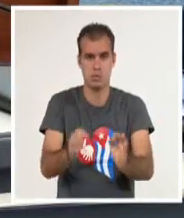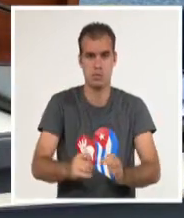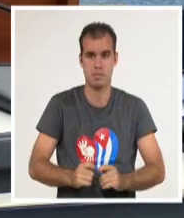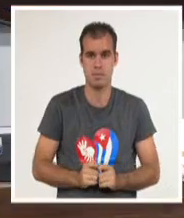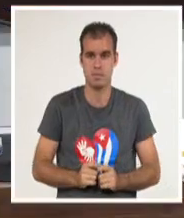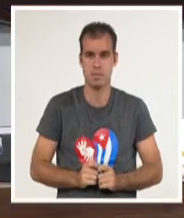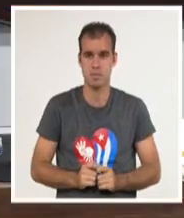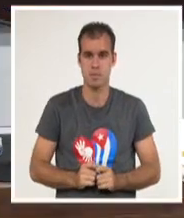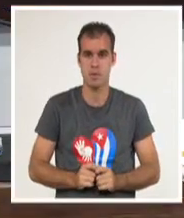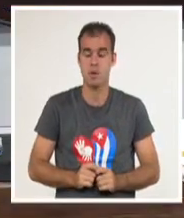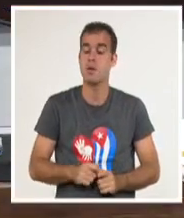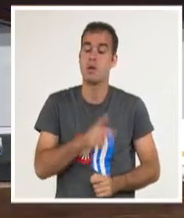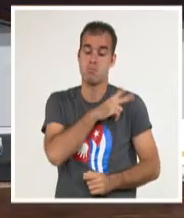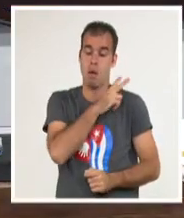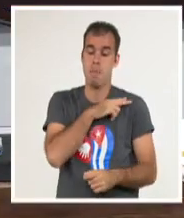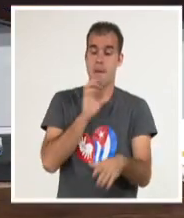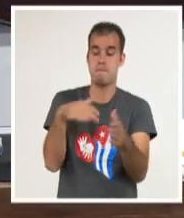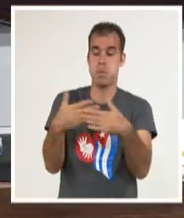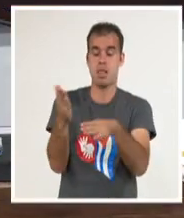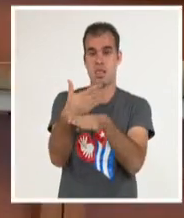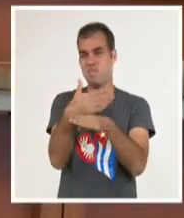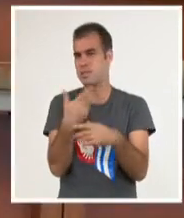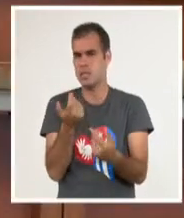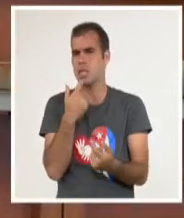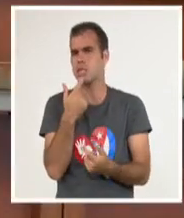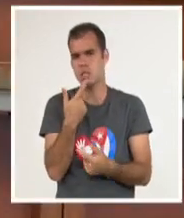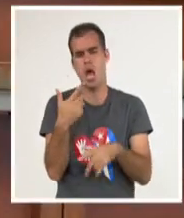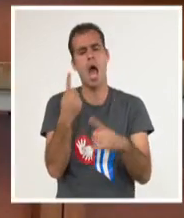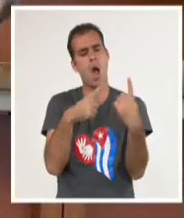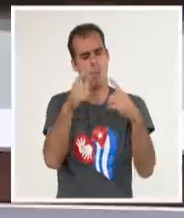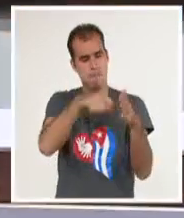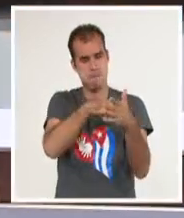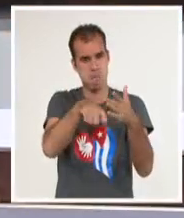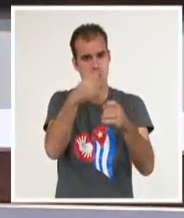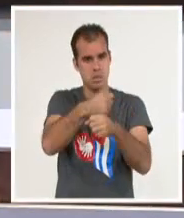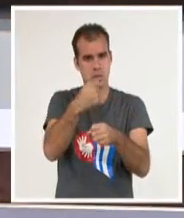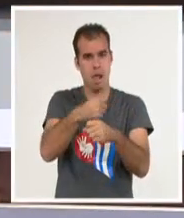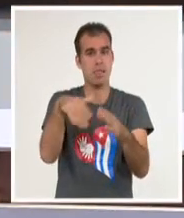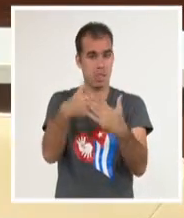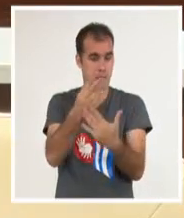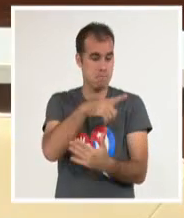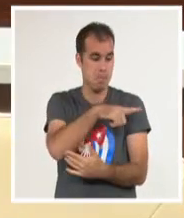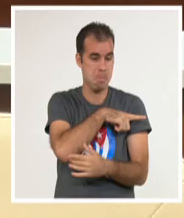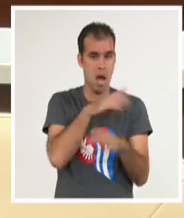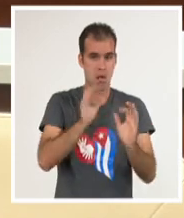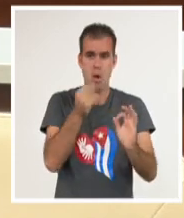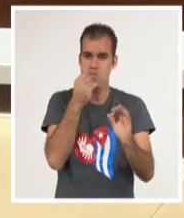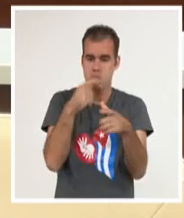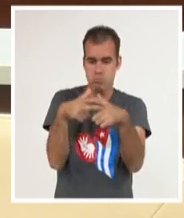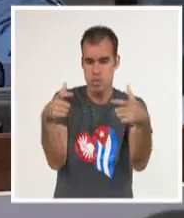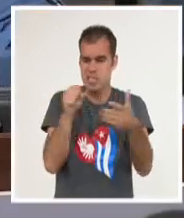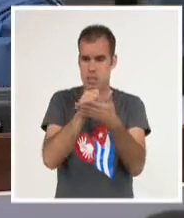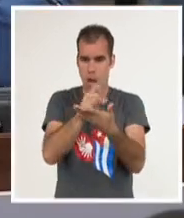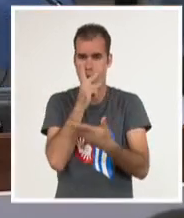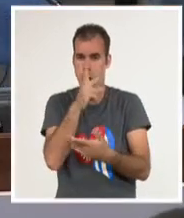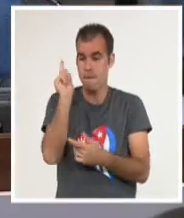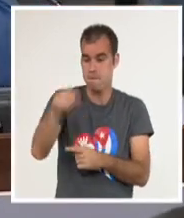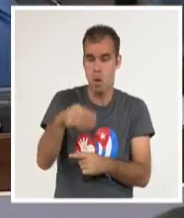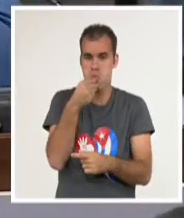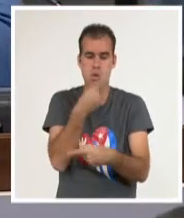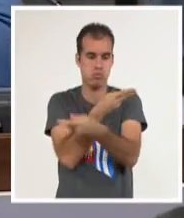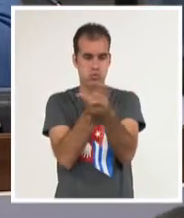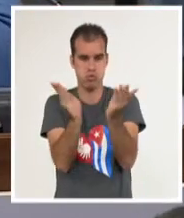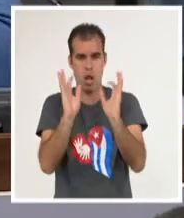transitarias informaron al primer ministro, un grupo de acciones adoptadas en los últimos días para ampliar sus servicios y agilizar la